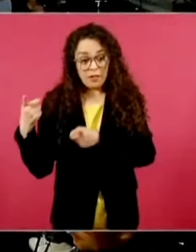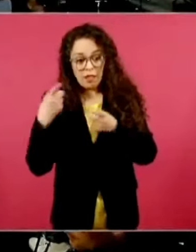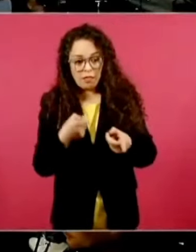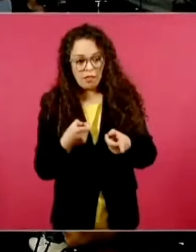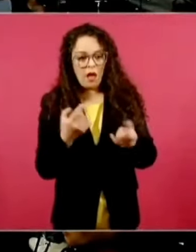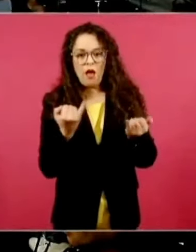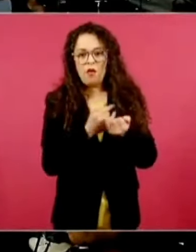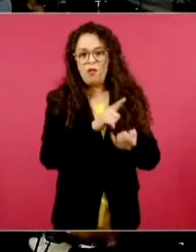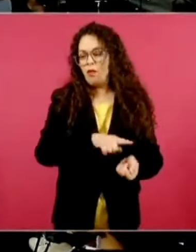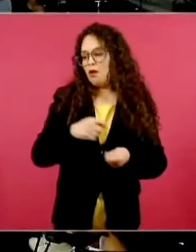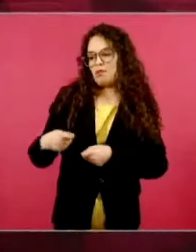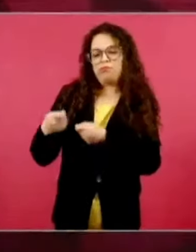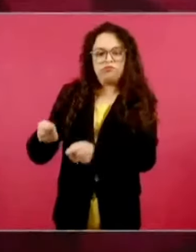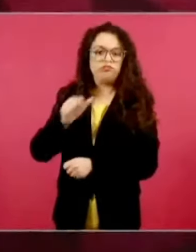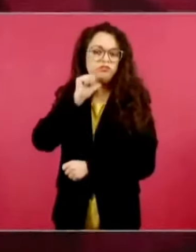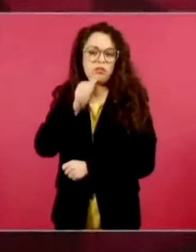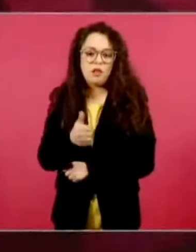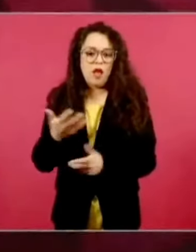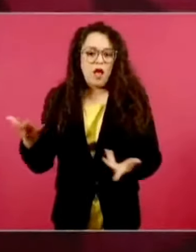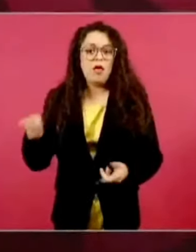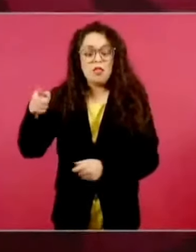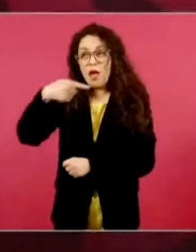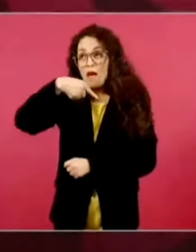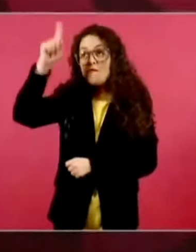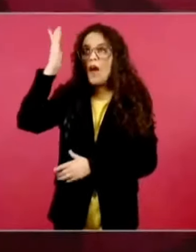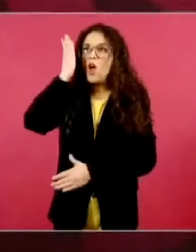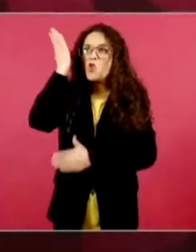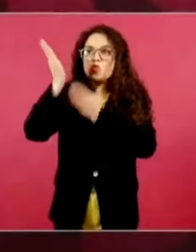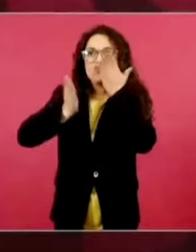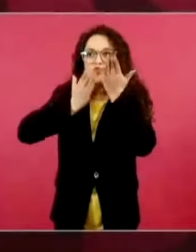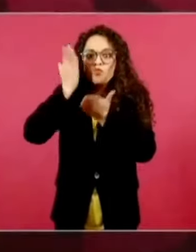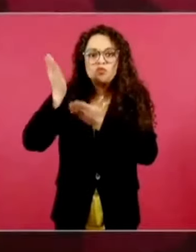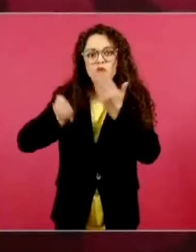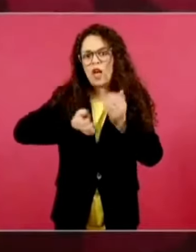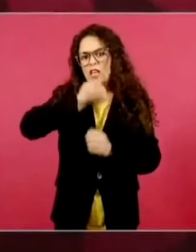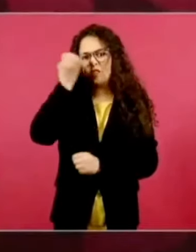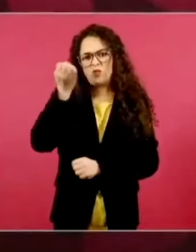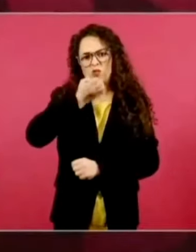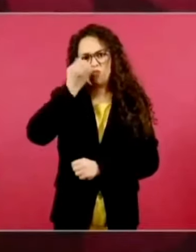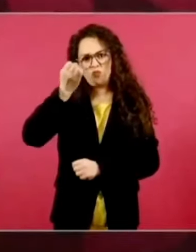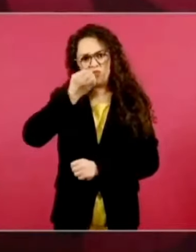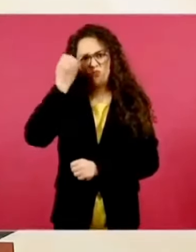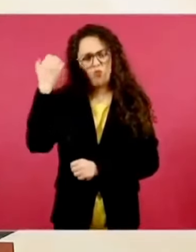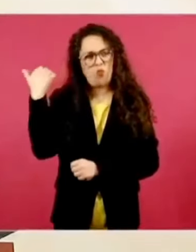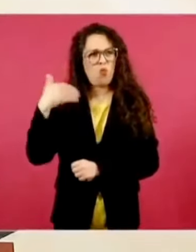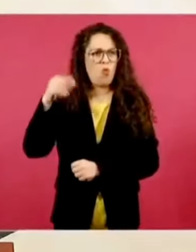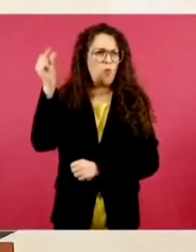pueden irse a estudiar a las escuelas más famosas del extranjero.